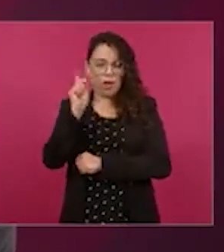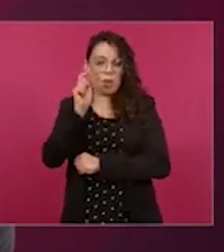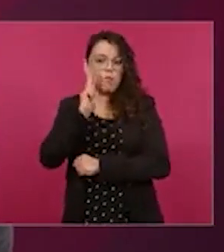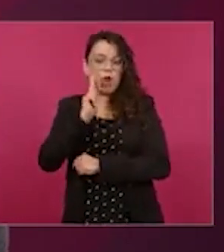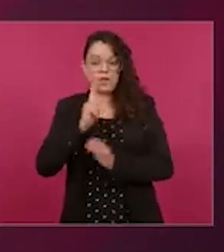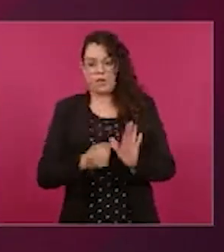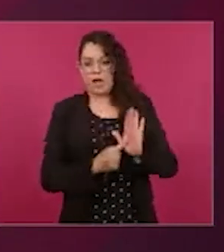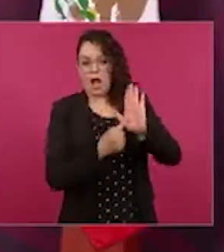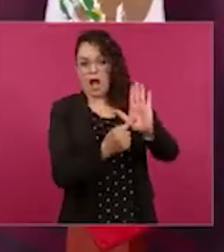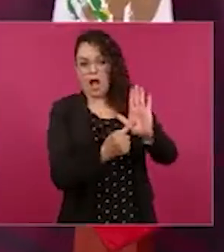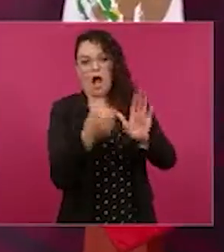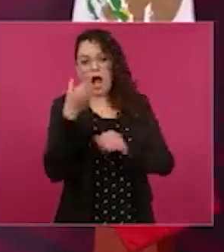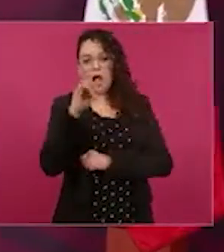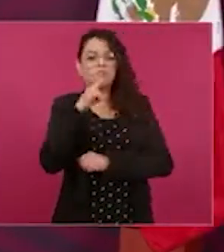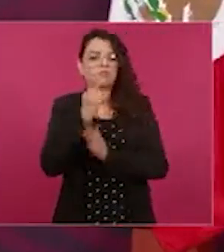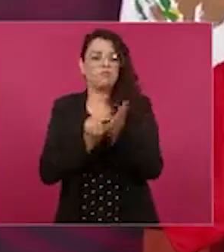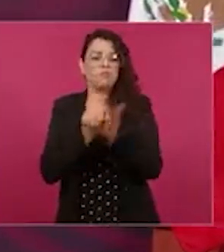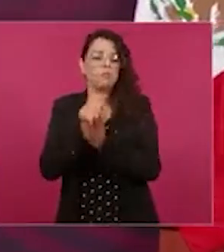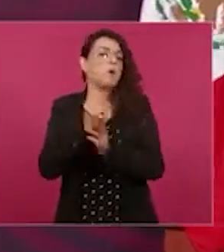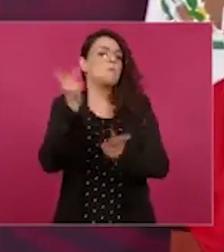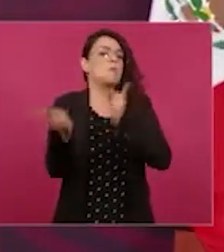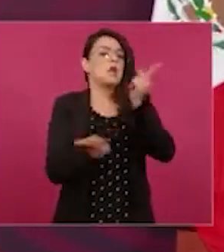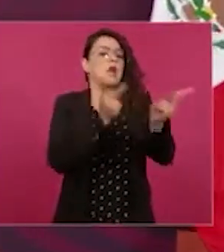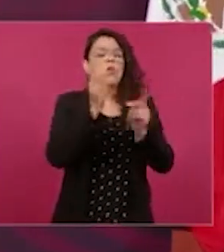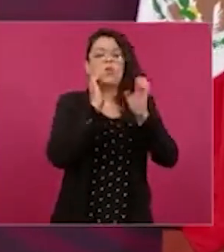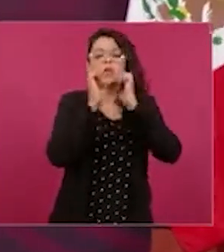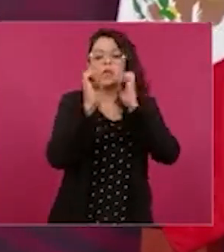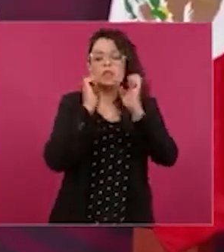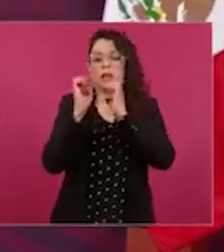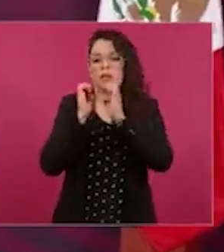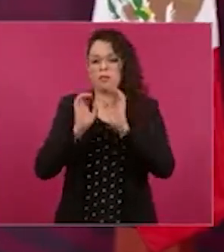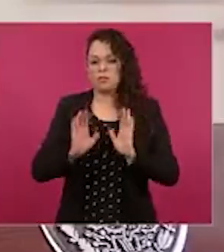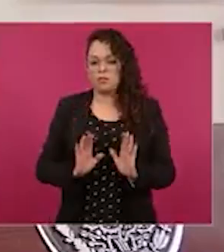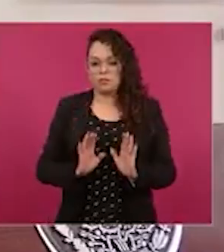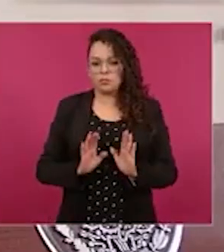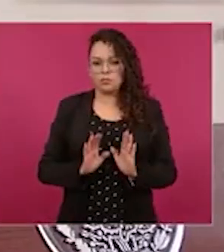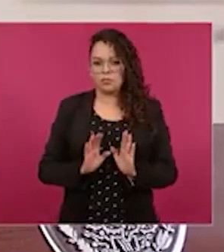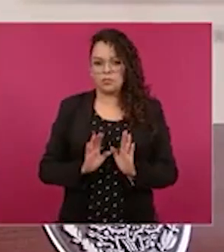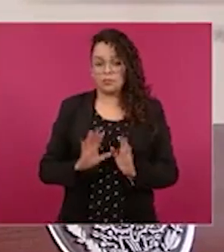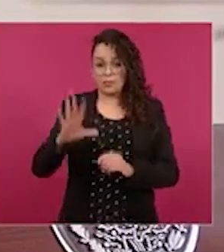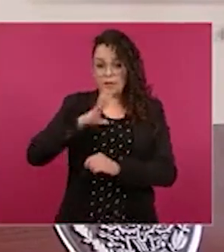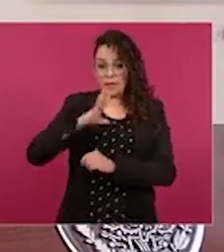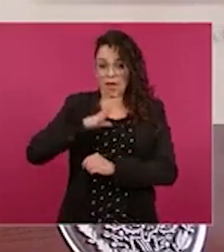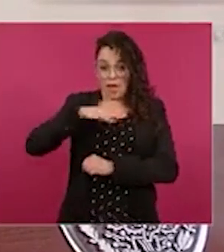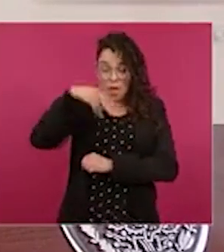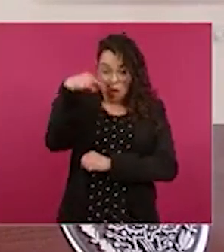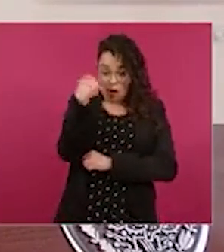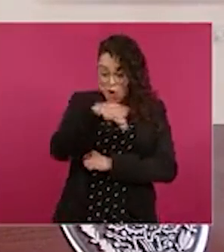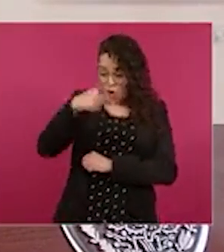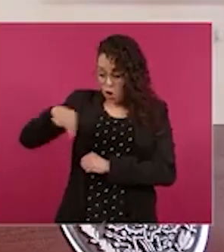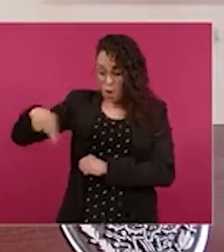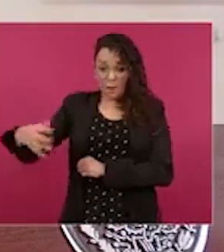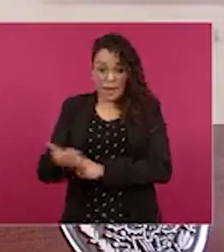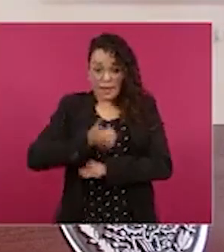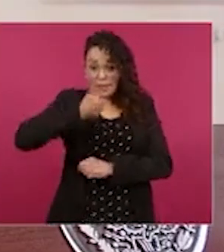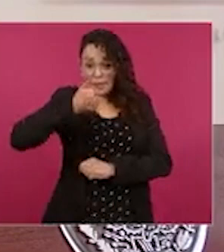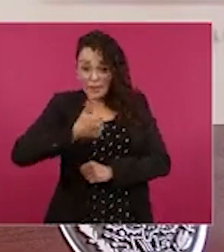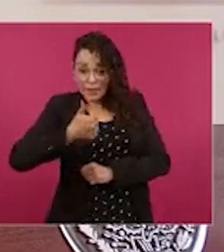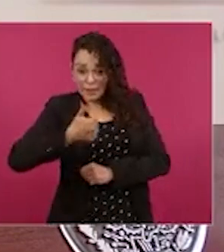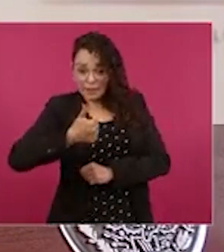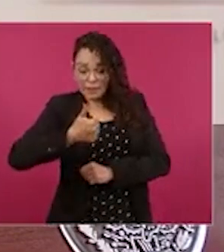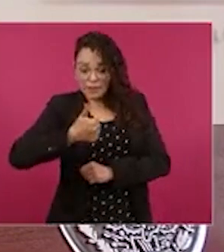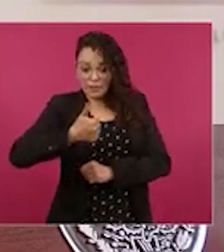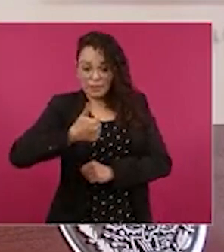entonces mitoski dice son los seis nombres y se debió poner